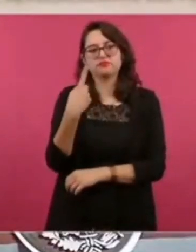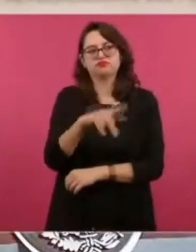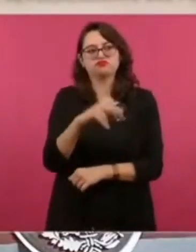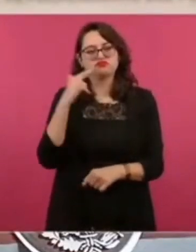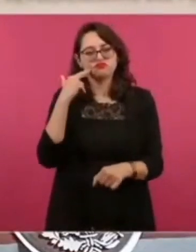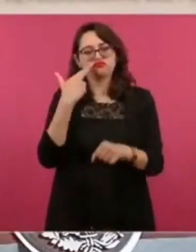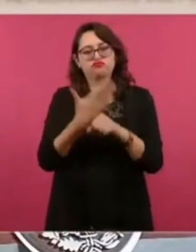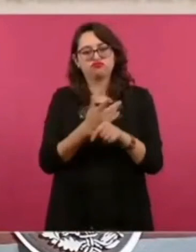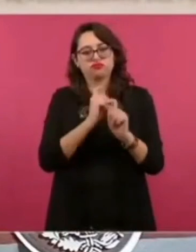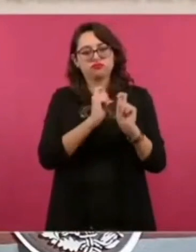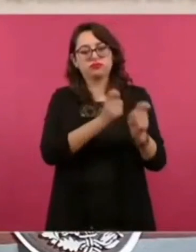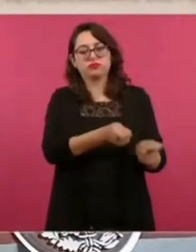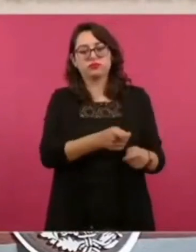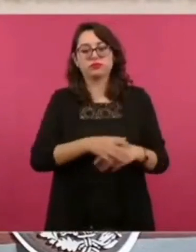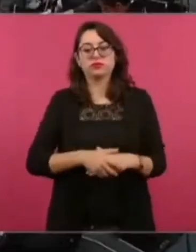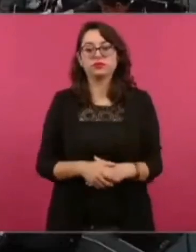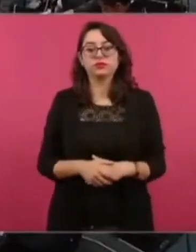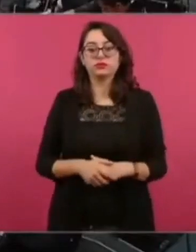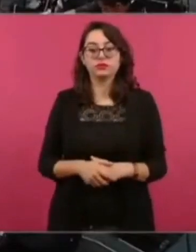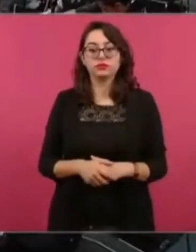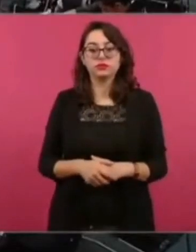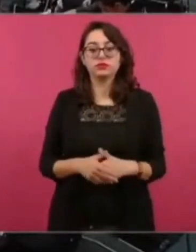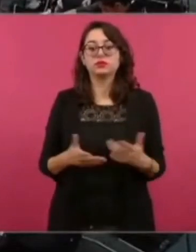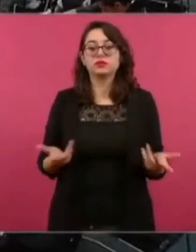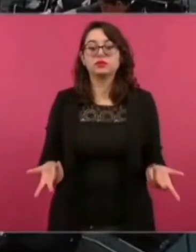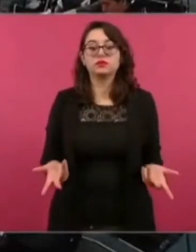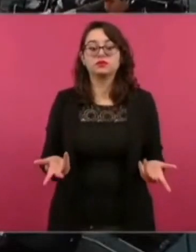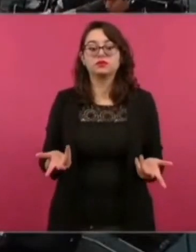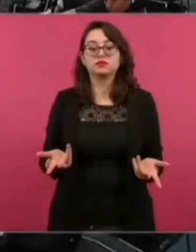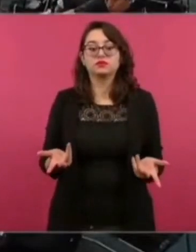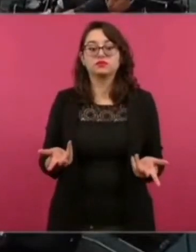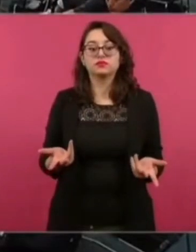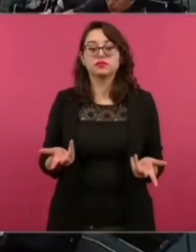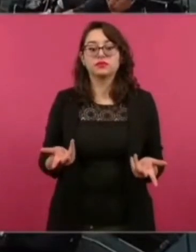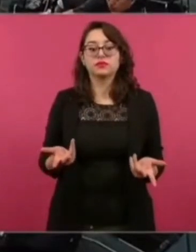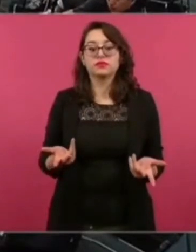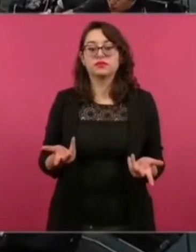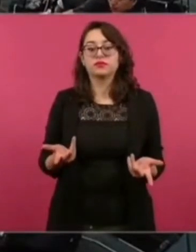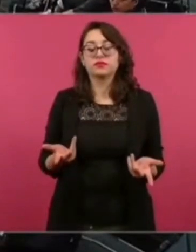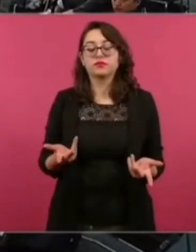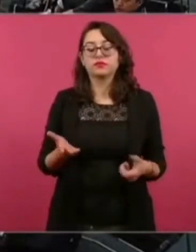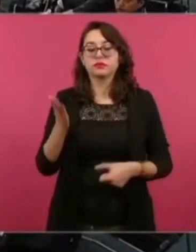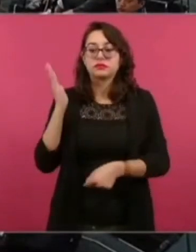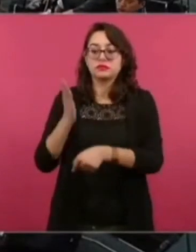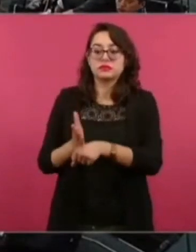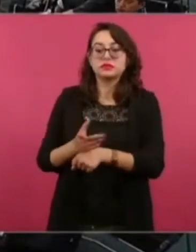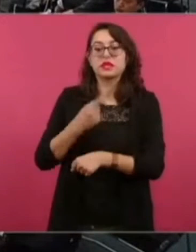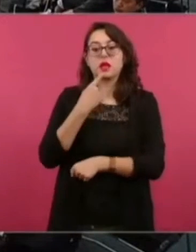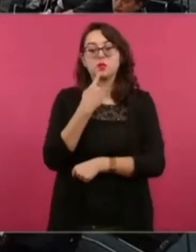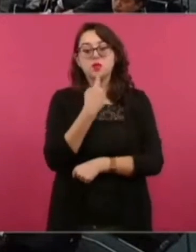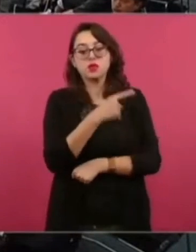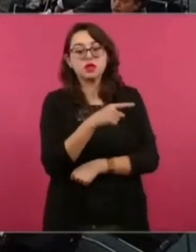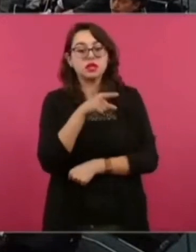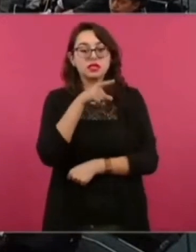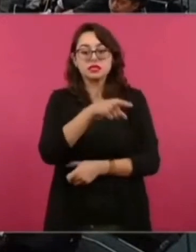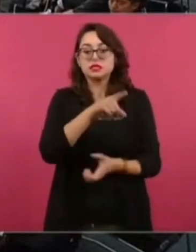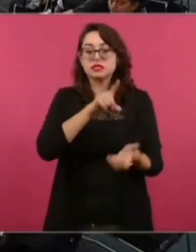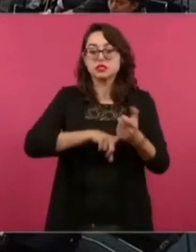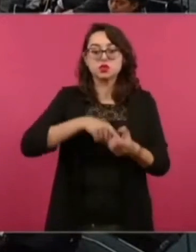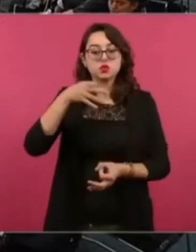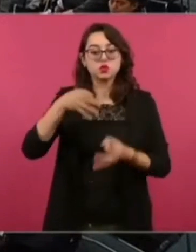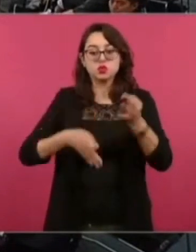investigación. Pero es que solo es de apelaciones. castigan a alguien, pues se inconforma y no puede per se en...